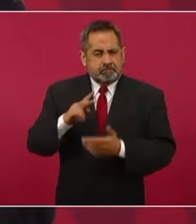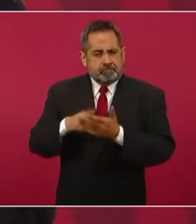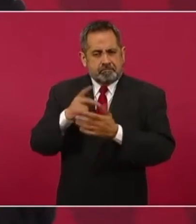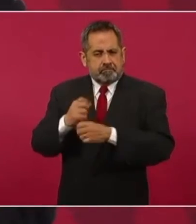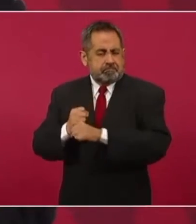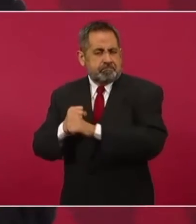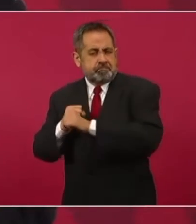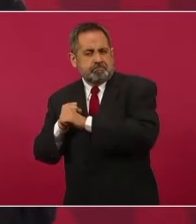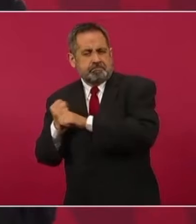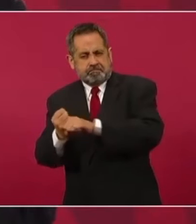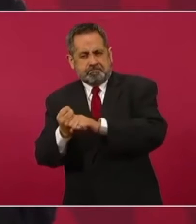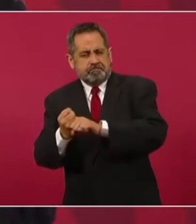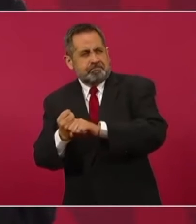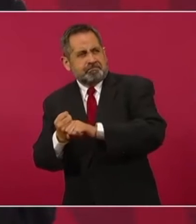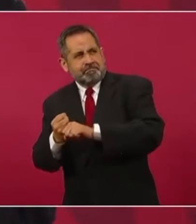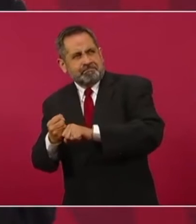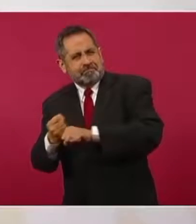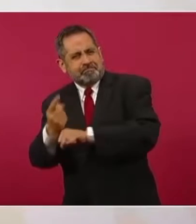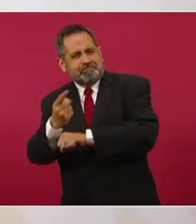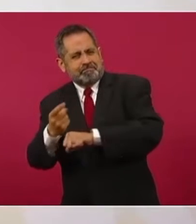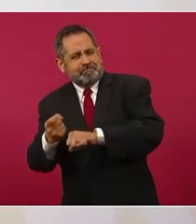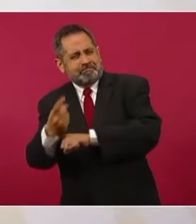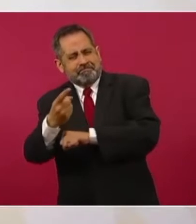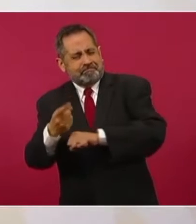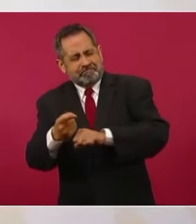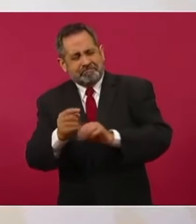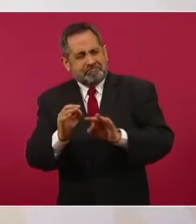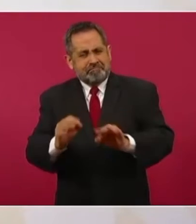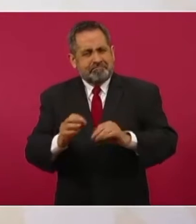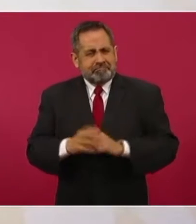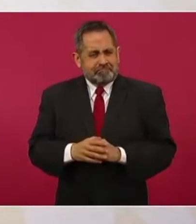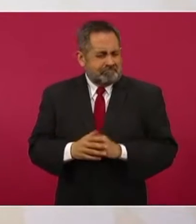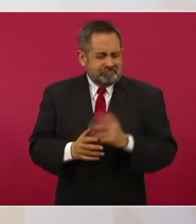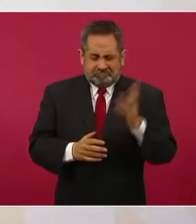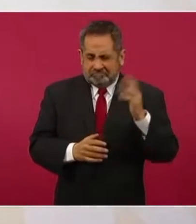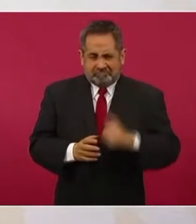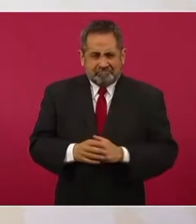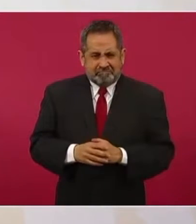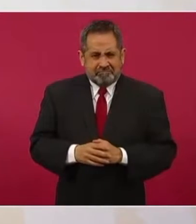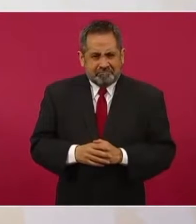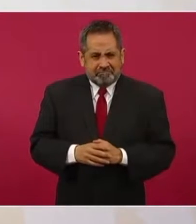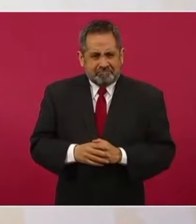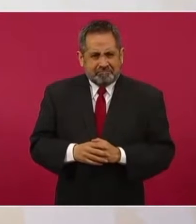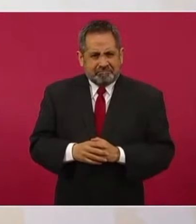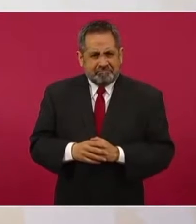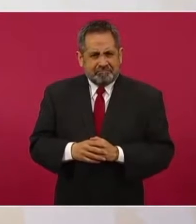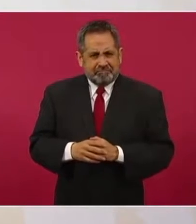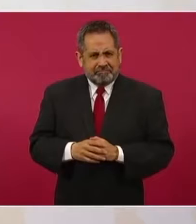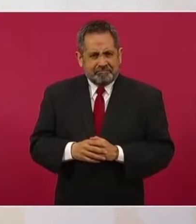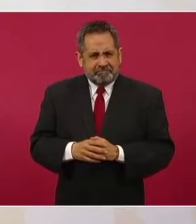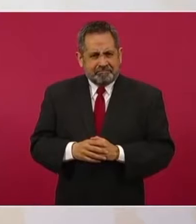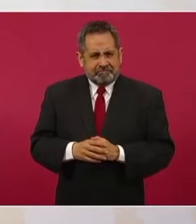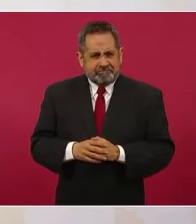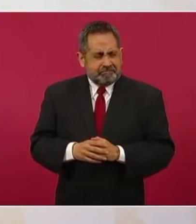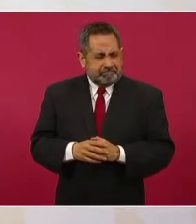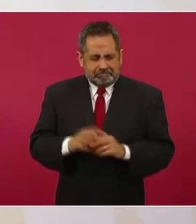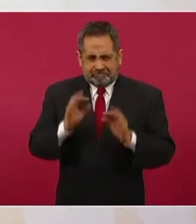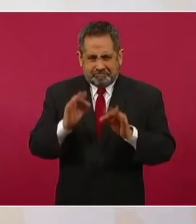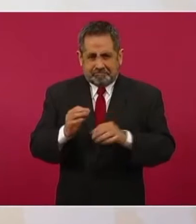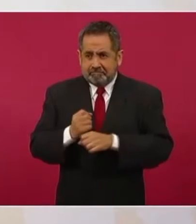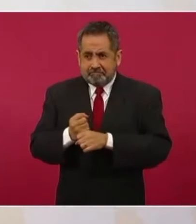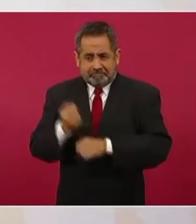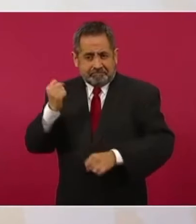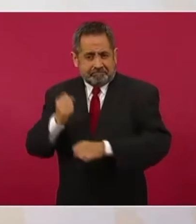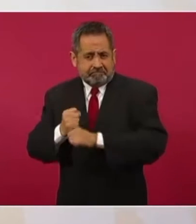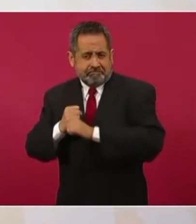y estoy sacando ya igual el BAC.